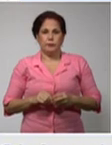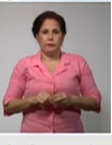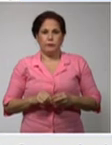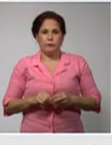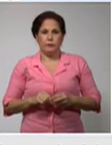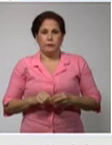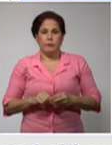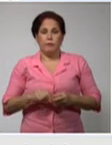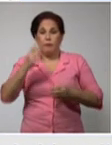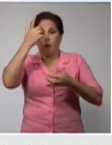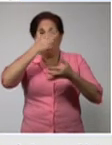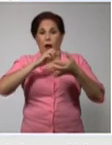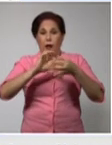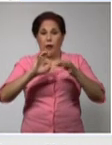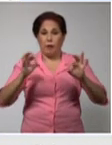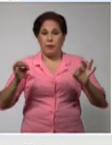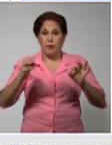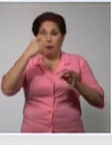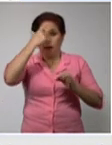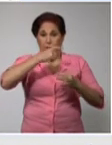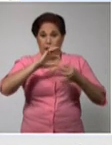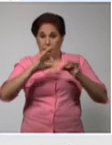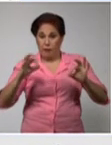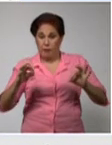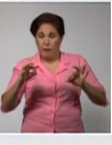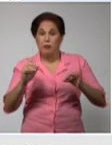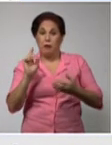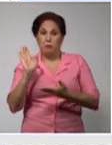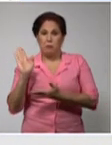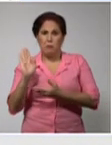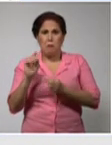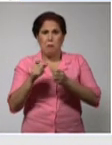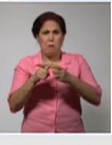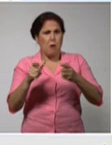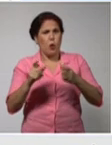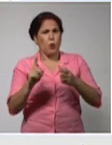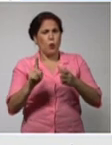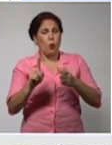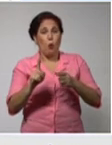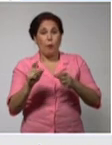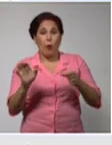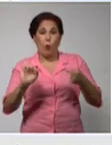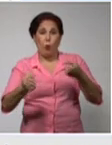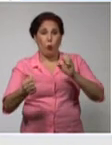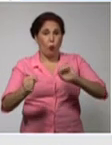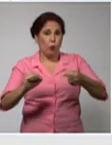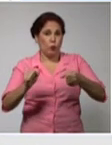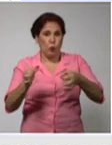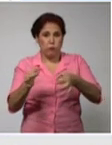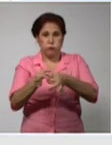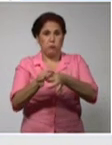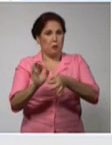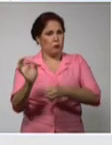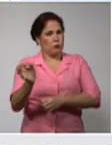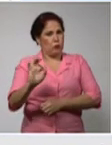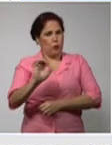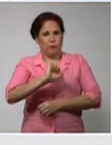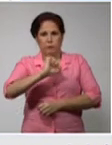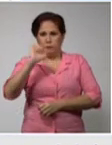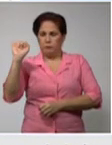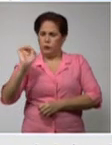Artemisa, que si bien no incrementa mucho, pero no logra todavía una reducción que se pueda